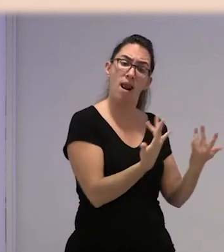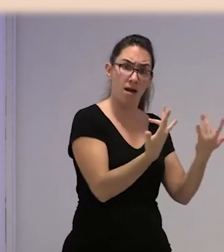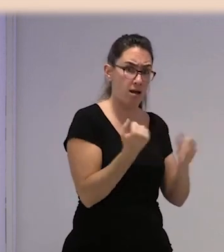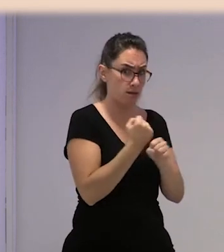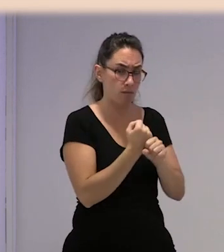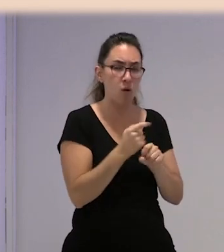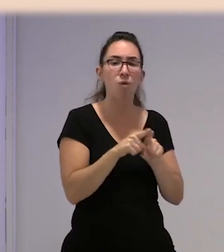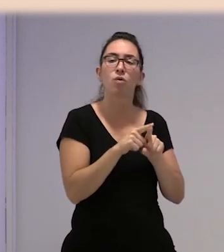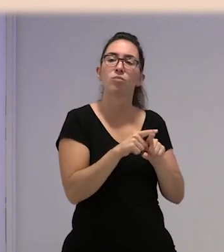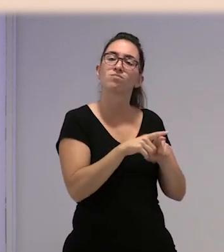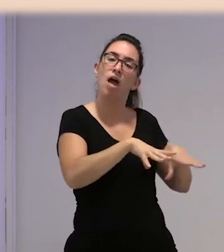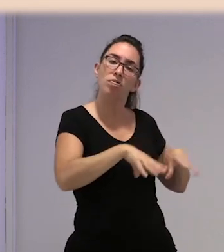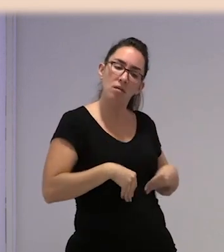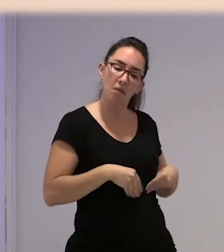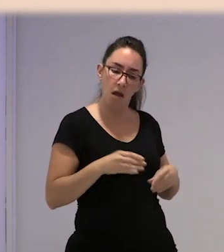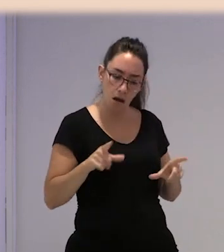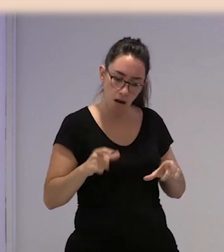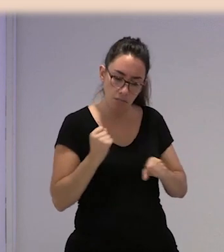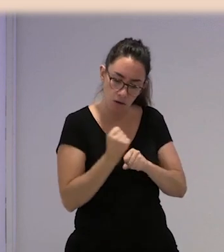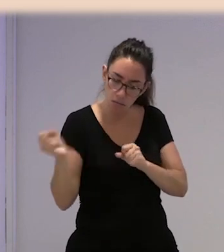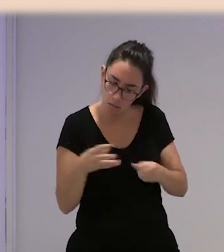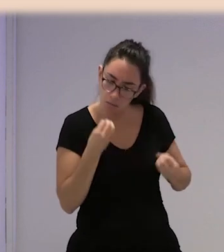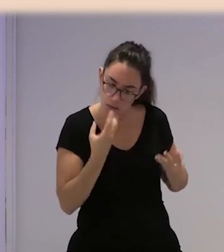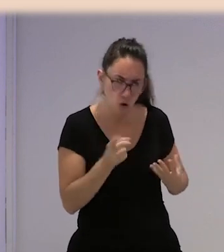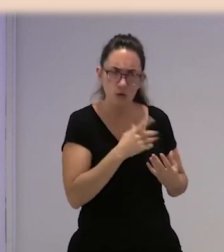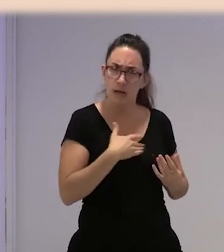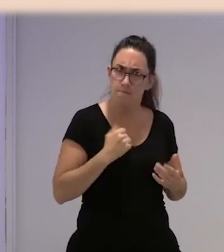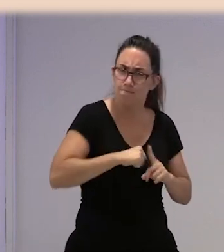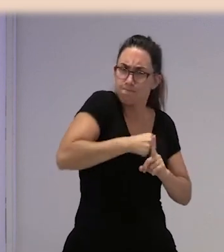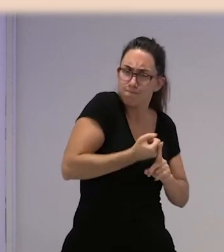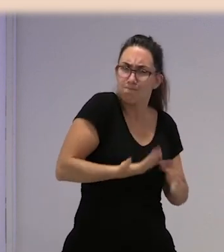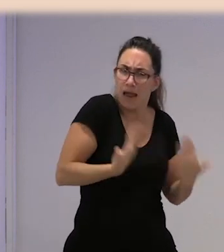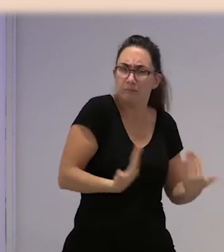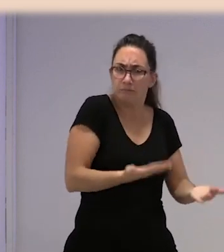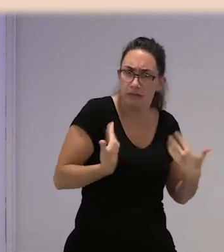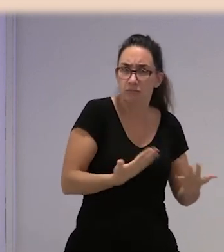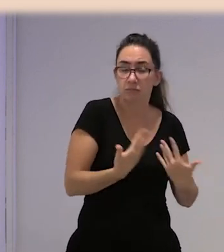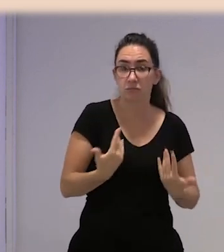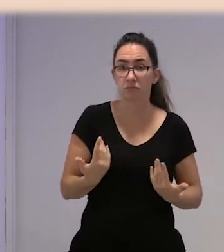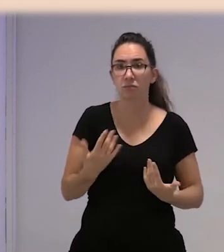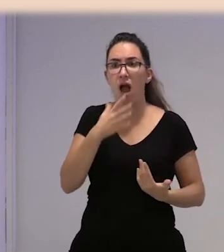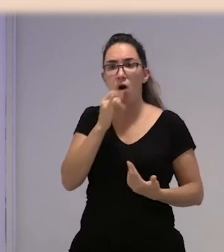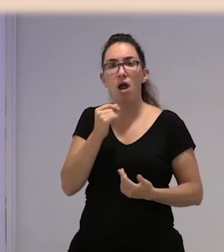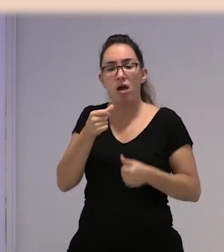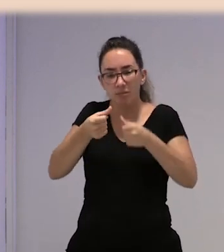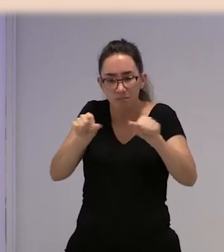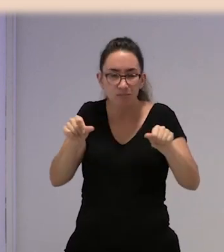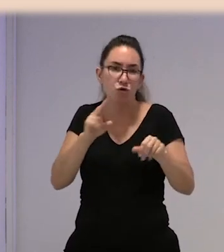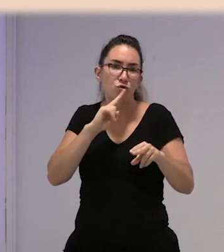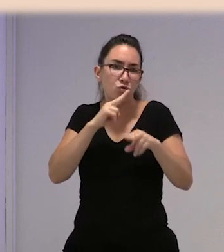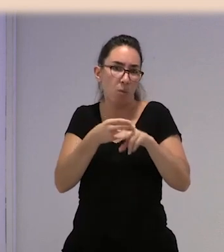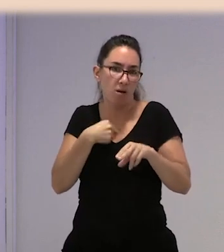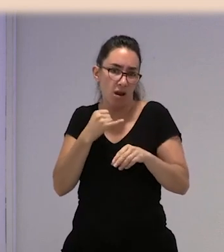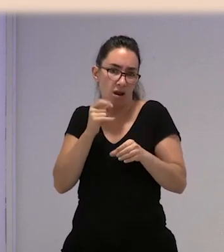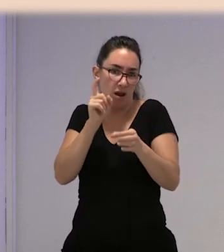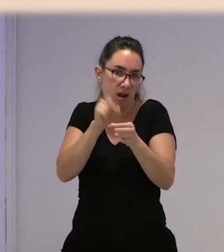lo que se recolecta, siempre quieren más, ¿no? Y ahora pues te apuntan en un chip, hay un chip con tu nombre y ahora pues te van,